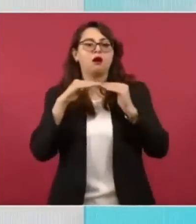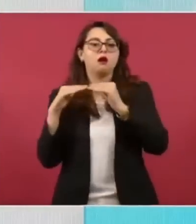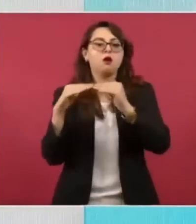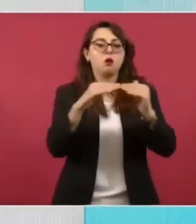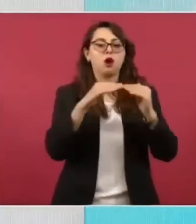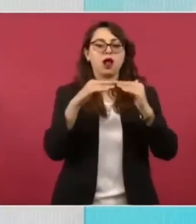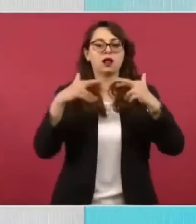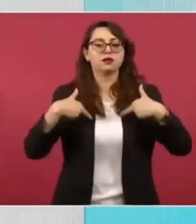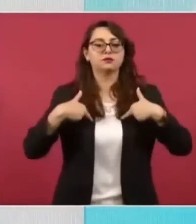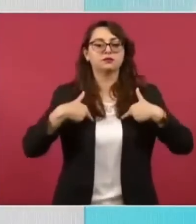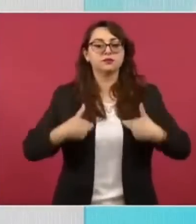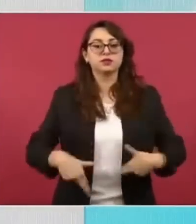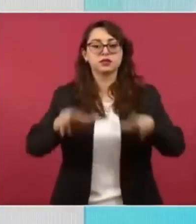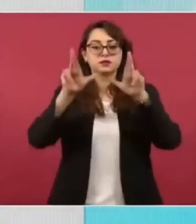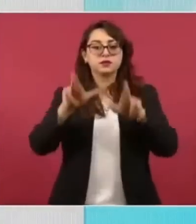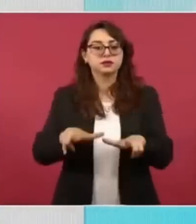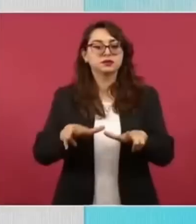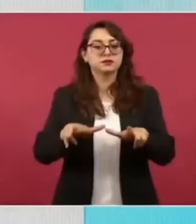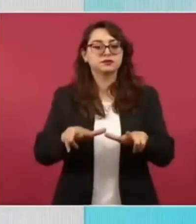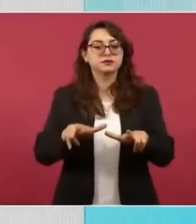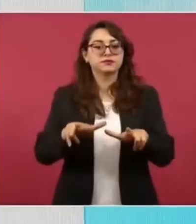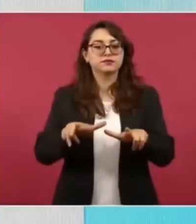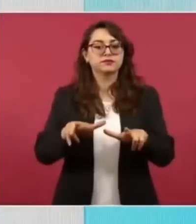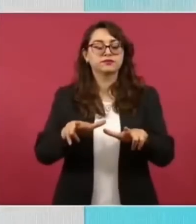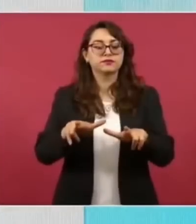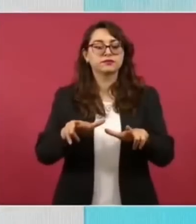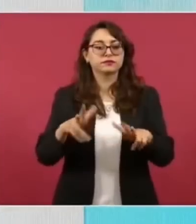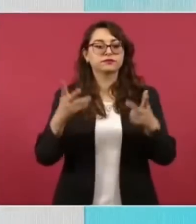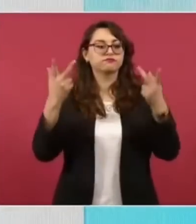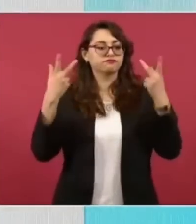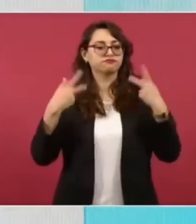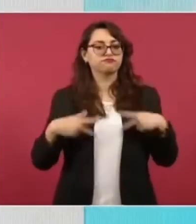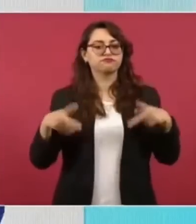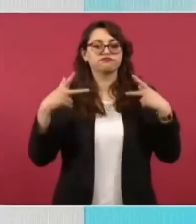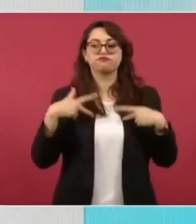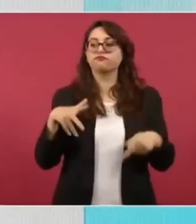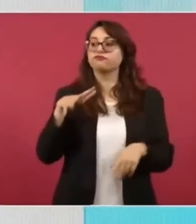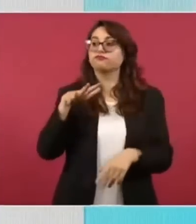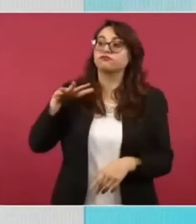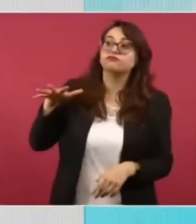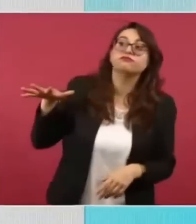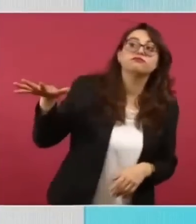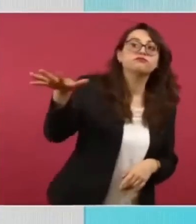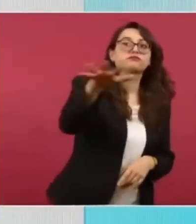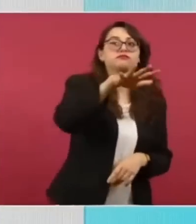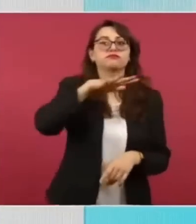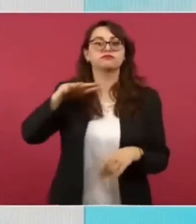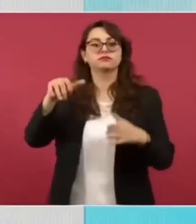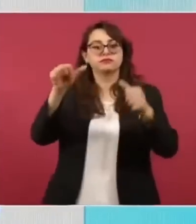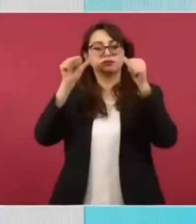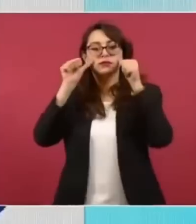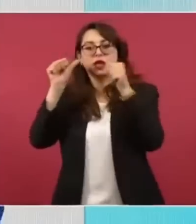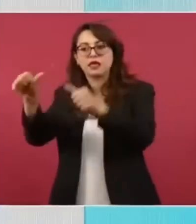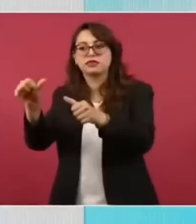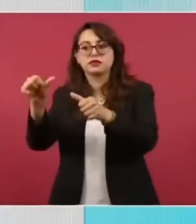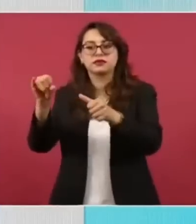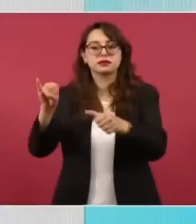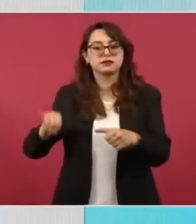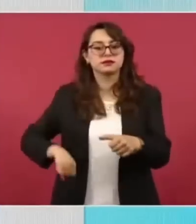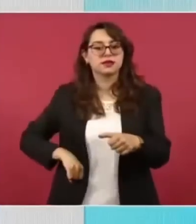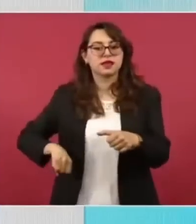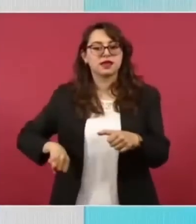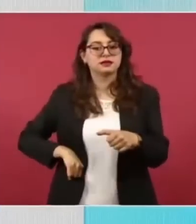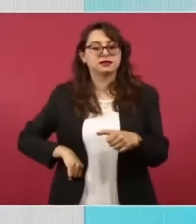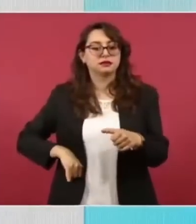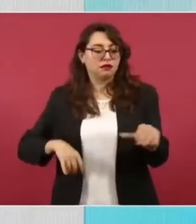y que siempre vea por el interés general por la felicidad del